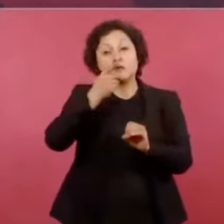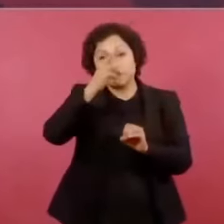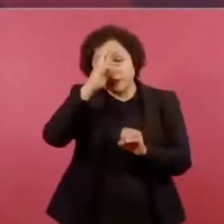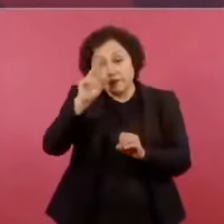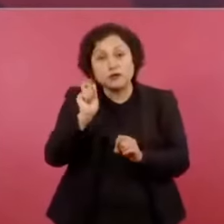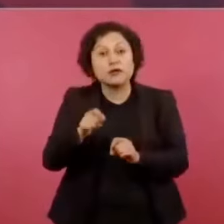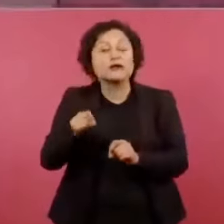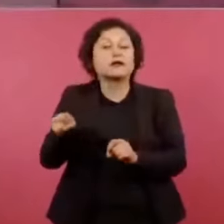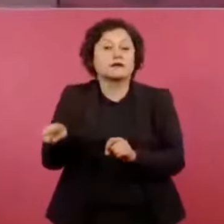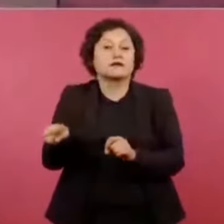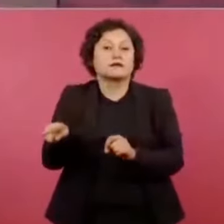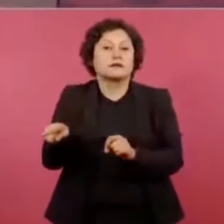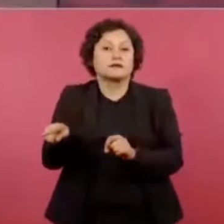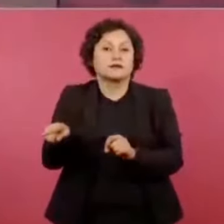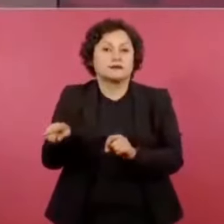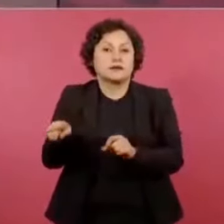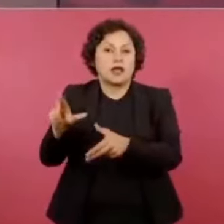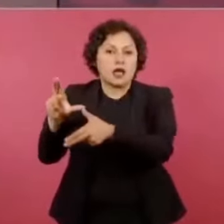compare con con lo de Acapulco.